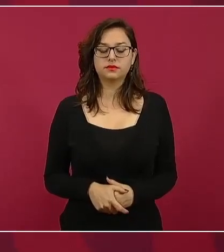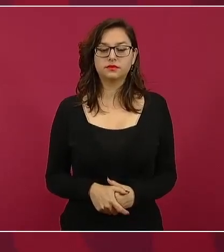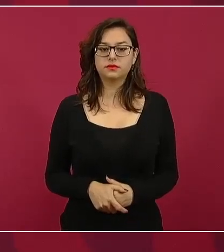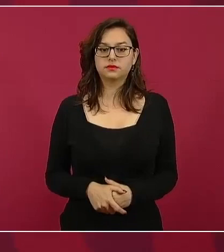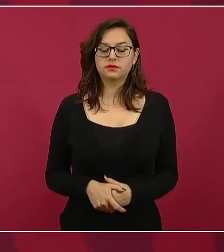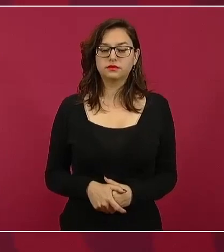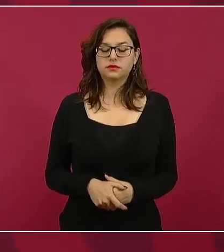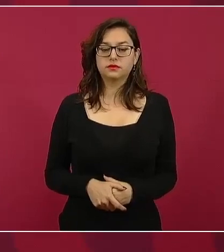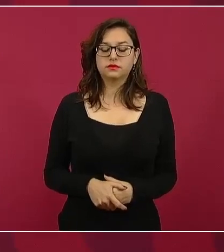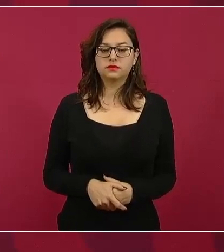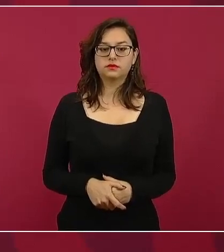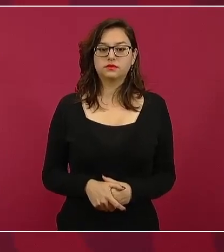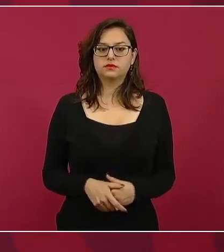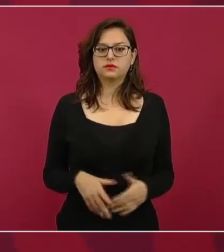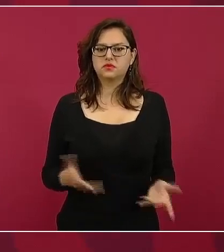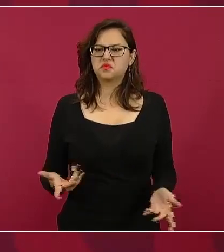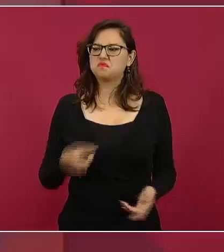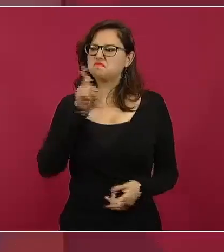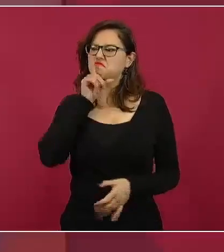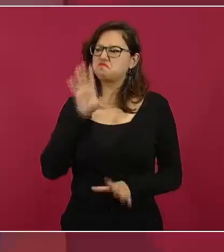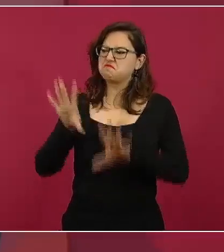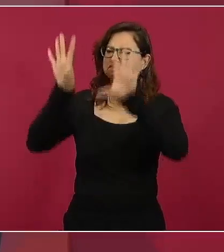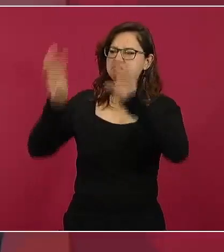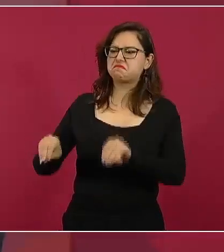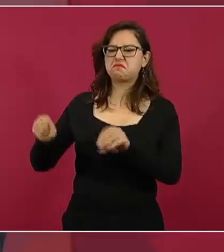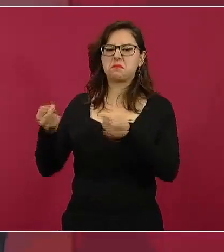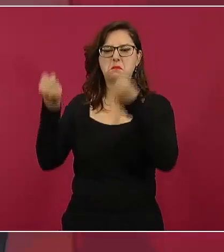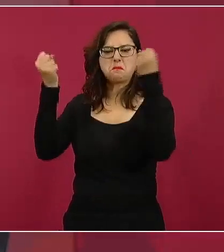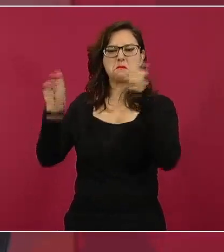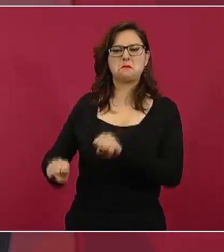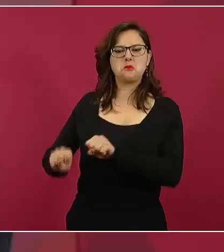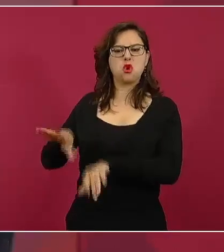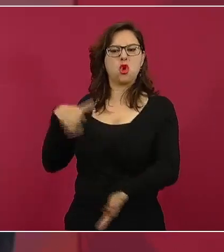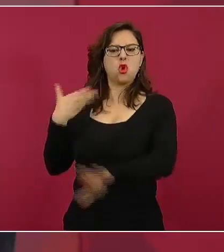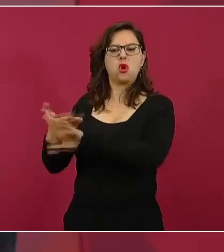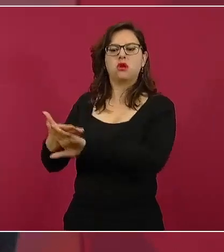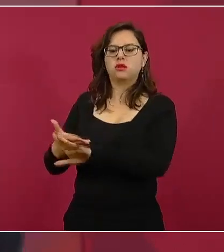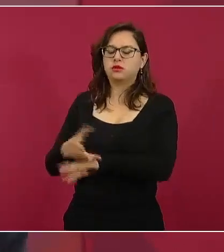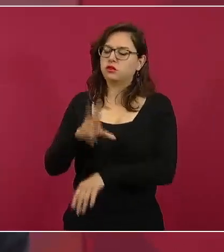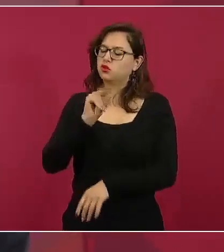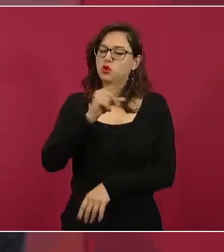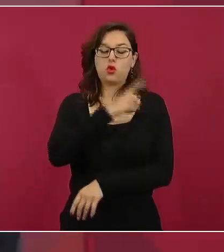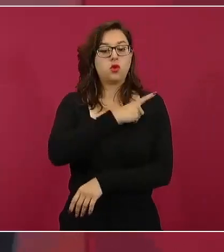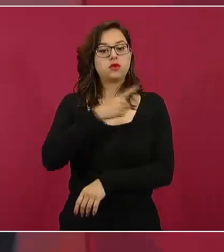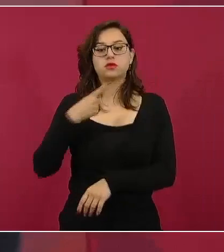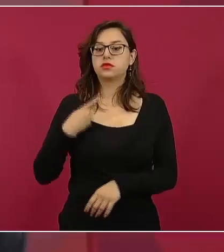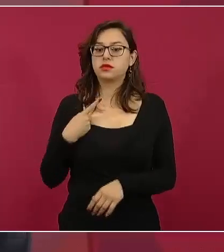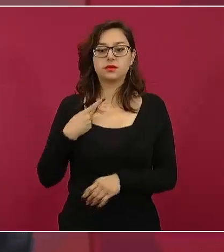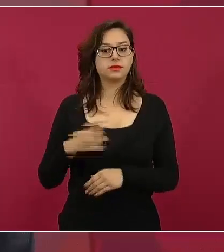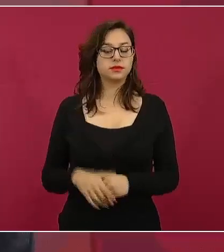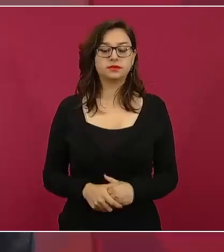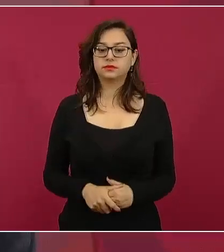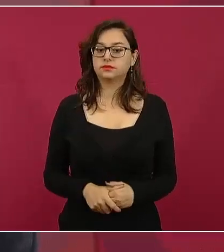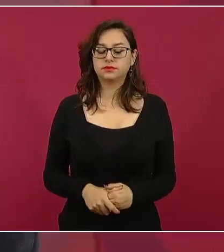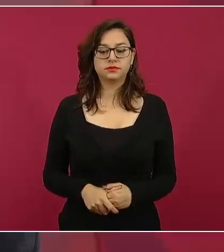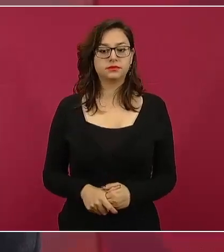No, al autoritarismo, eso de las listas